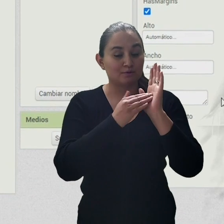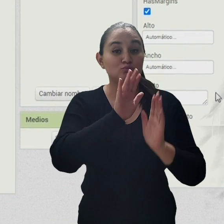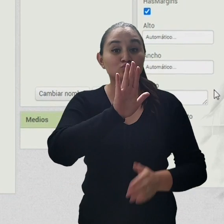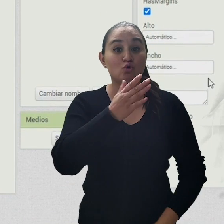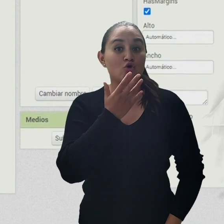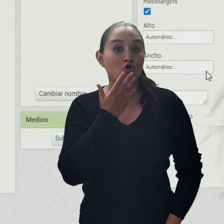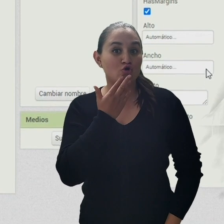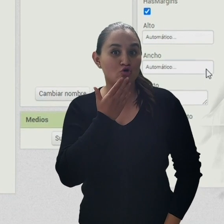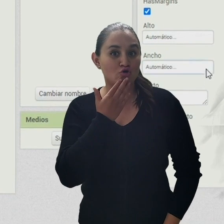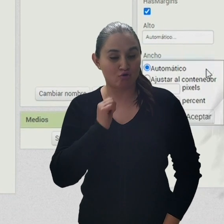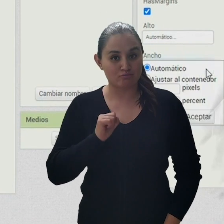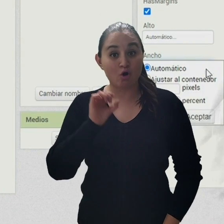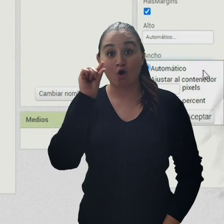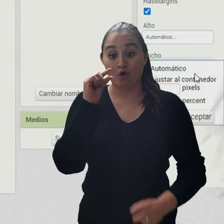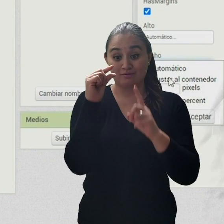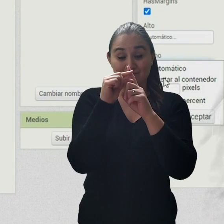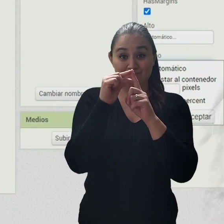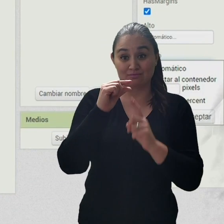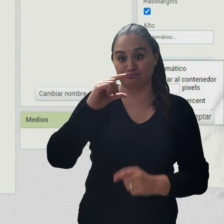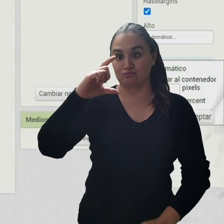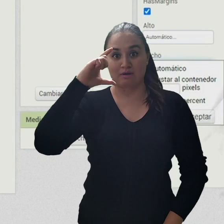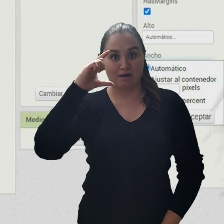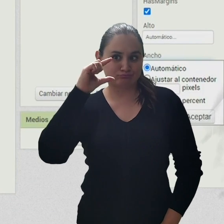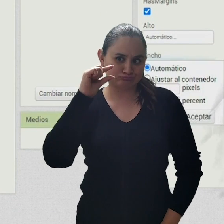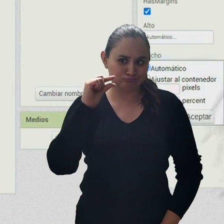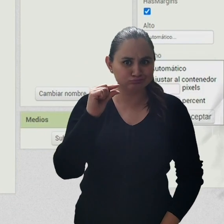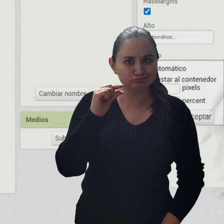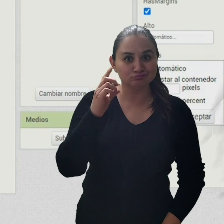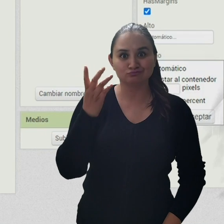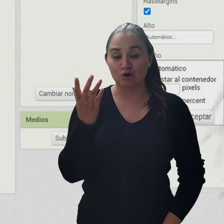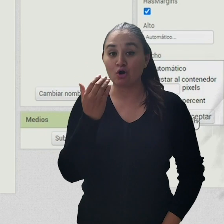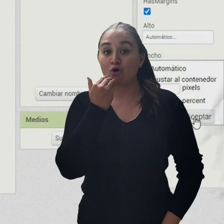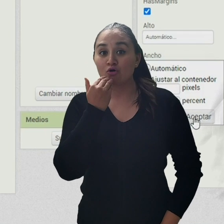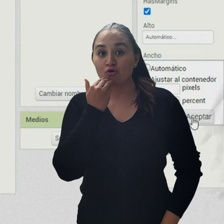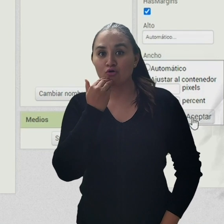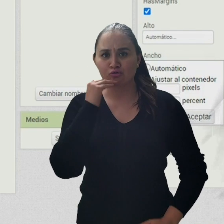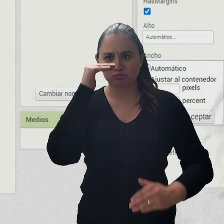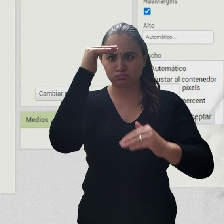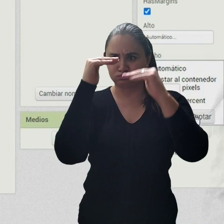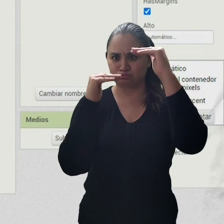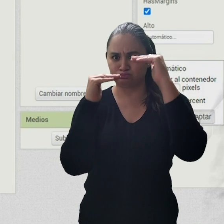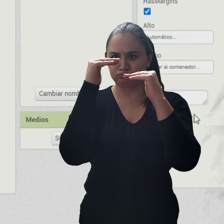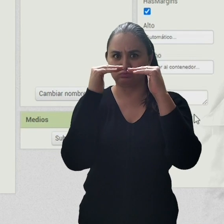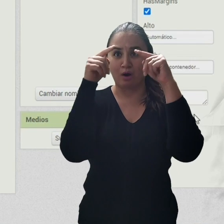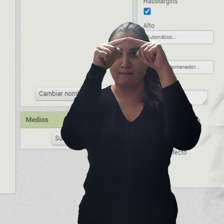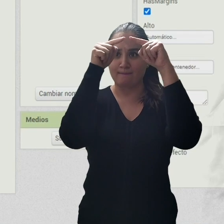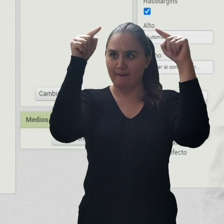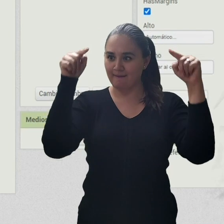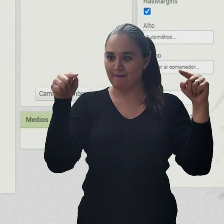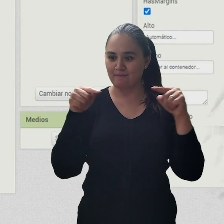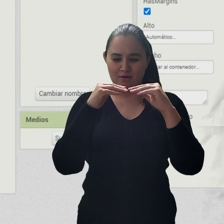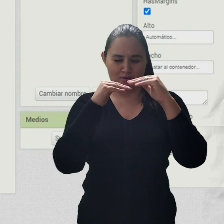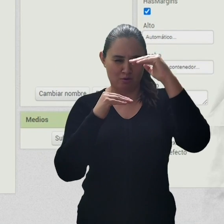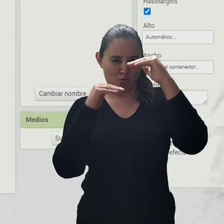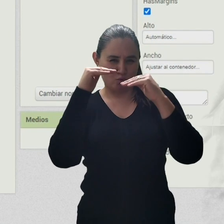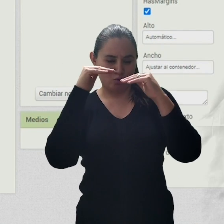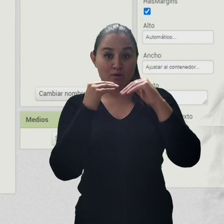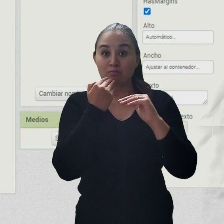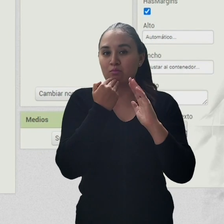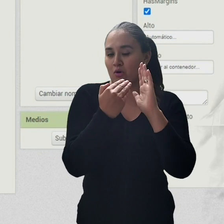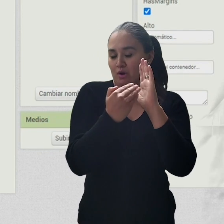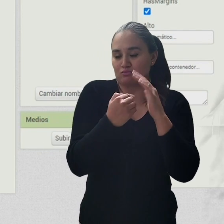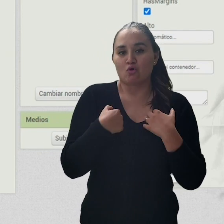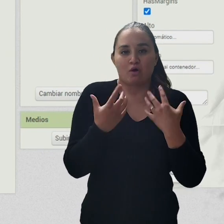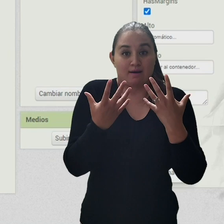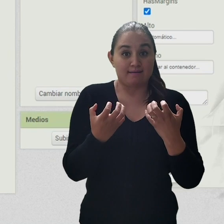y la alineación con respecto a la pantalla. Por ejemplo, quiero que este texto aparezca centrado